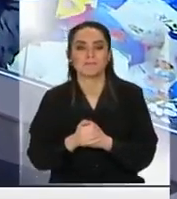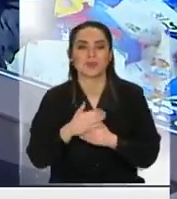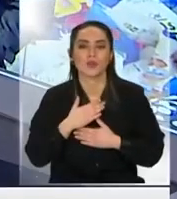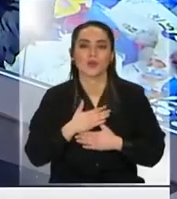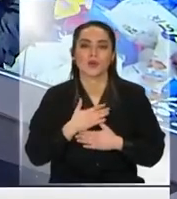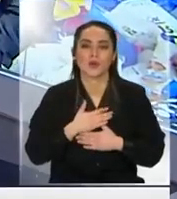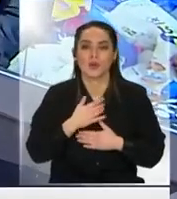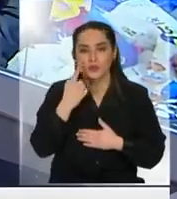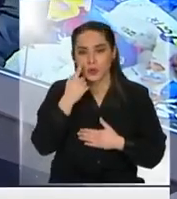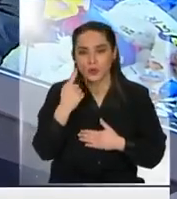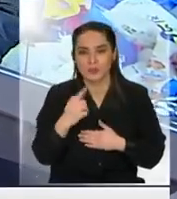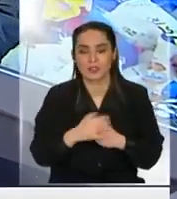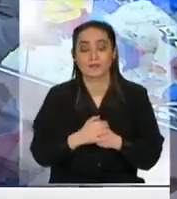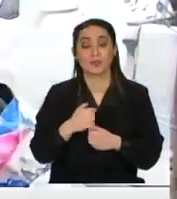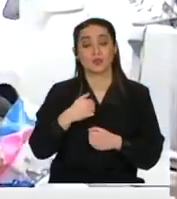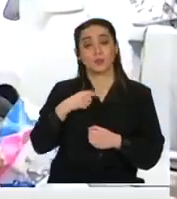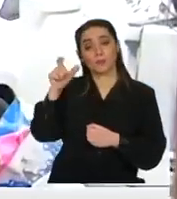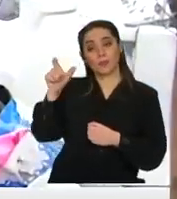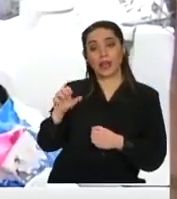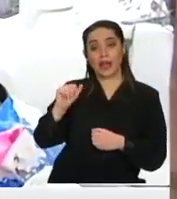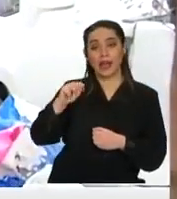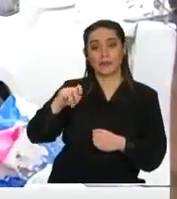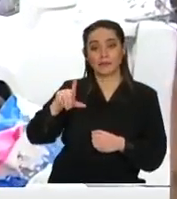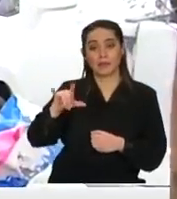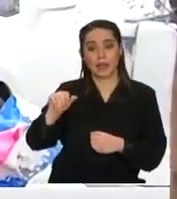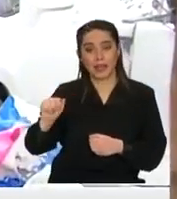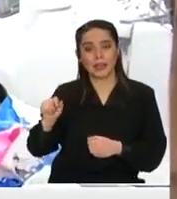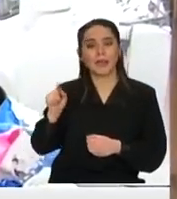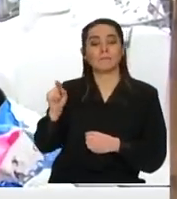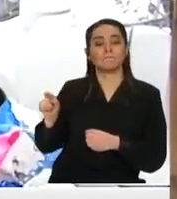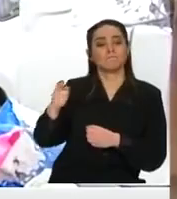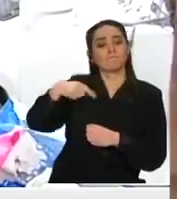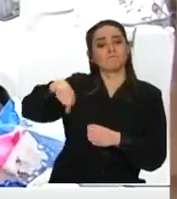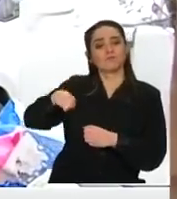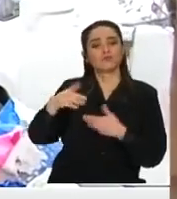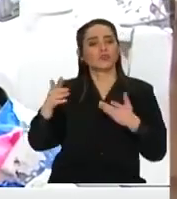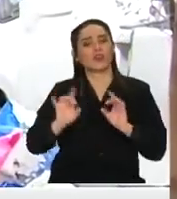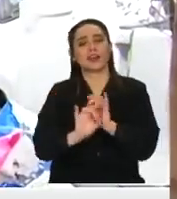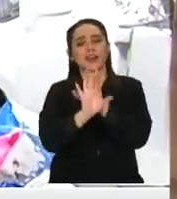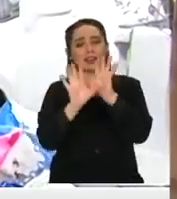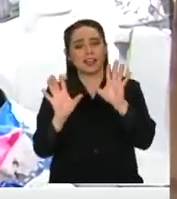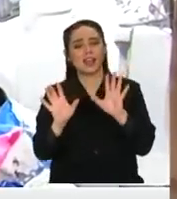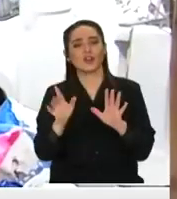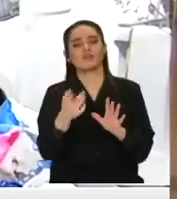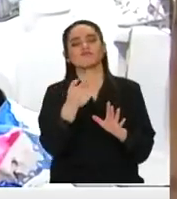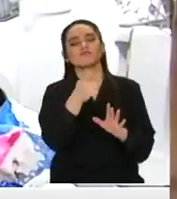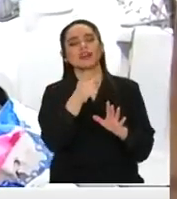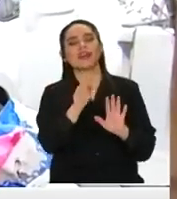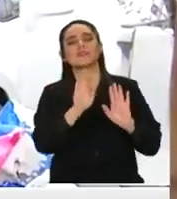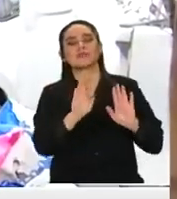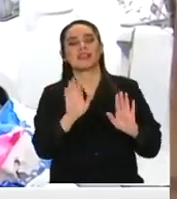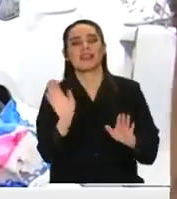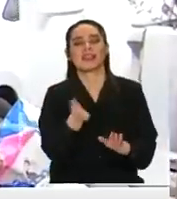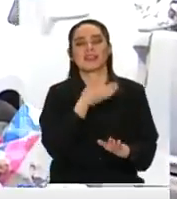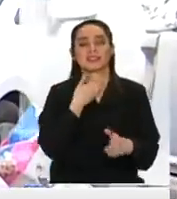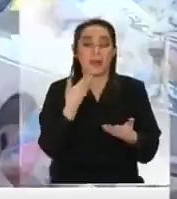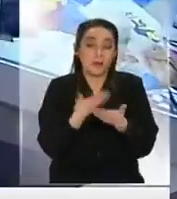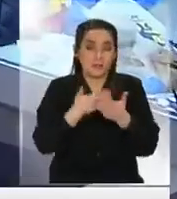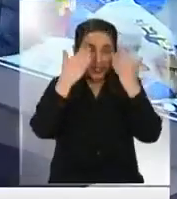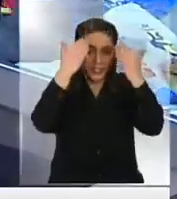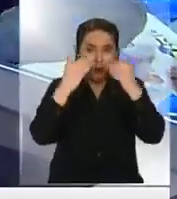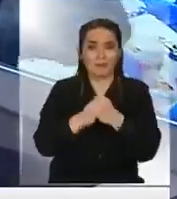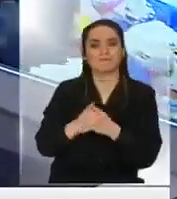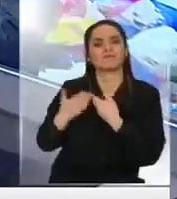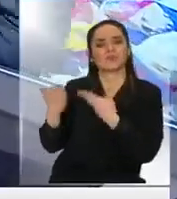Hola, ¿cómo están? Estoy con Amelia desde la Feria Libre aquí en Pudahuel y claramente todos estaban esperando al candidato, también aprovecho de saludarlo. Amelia,